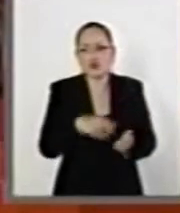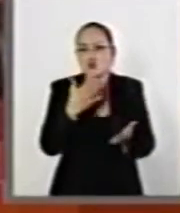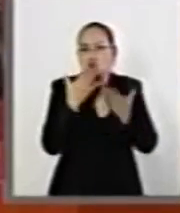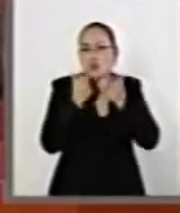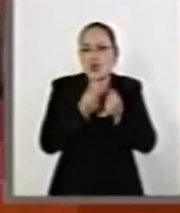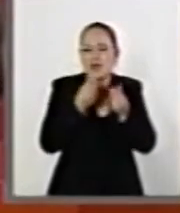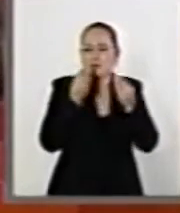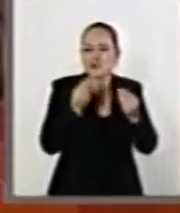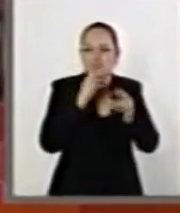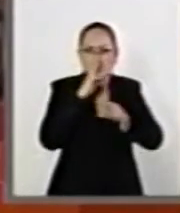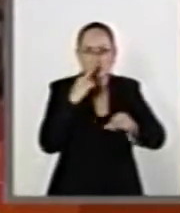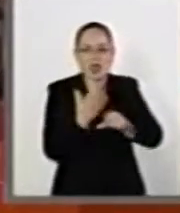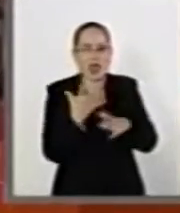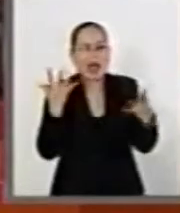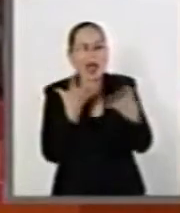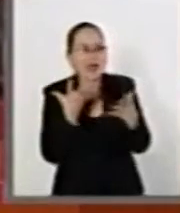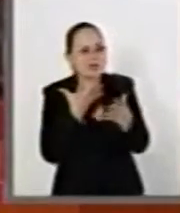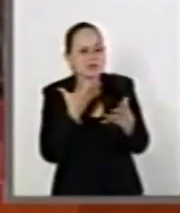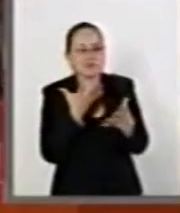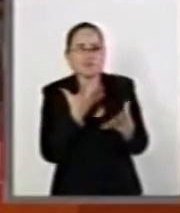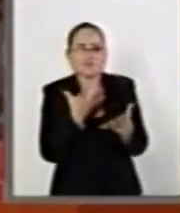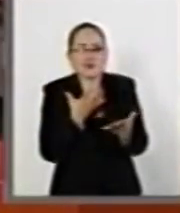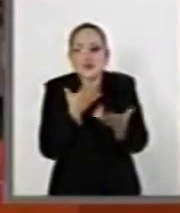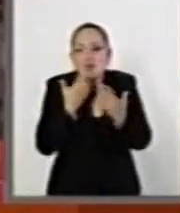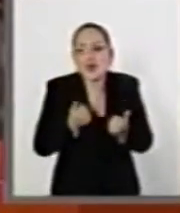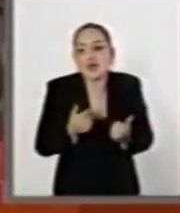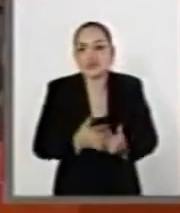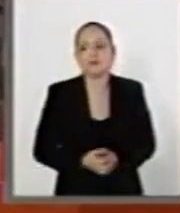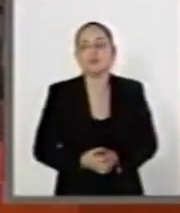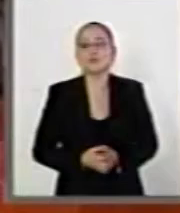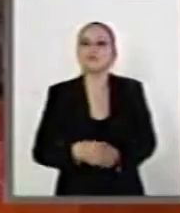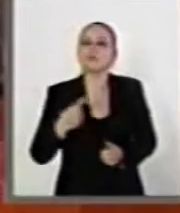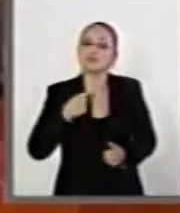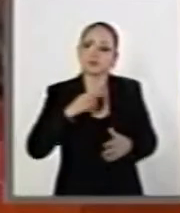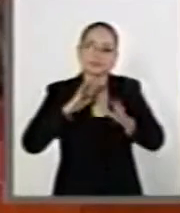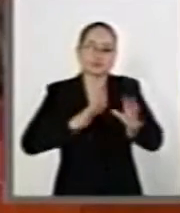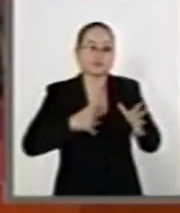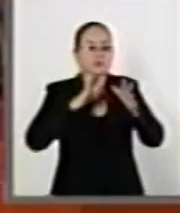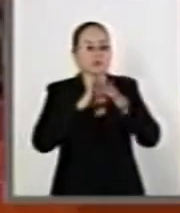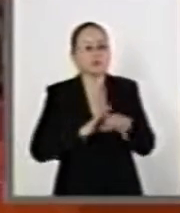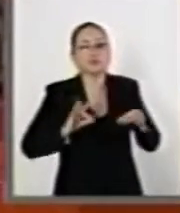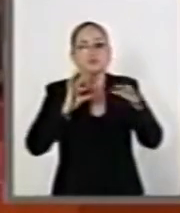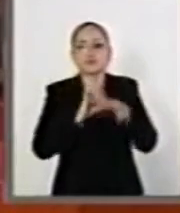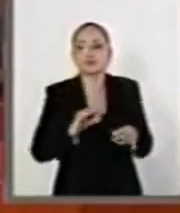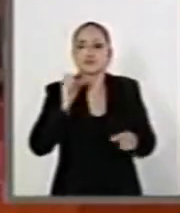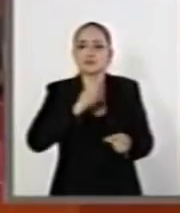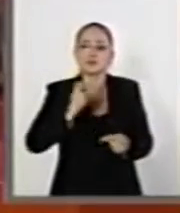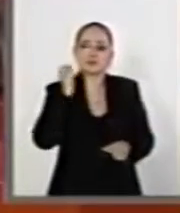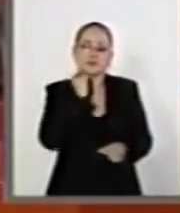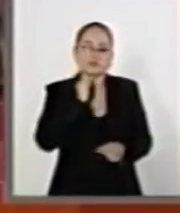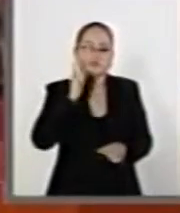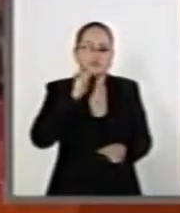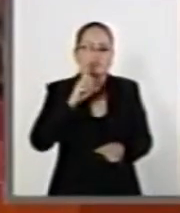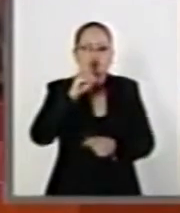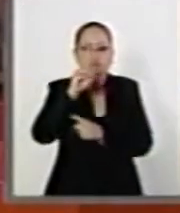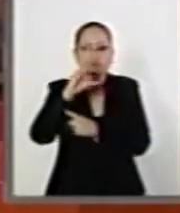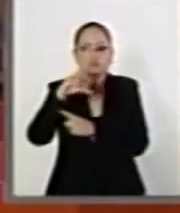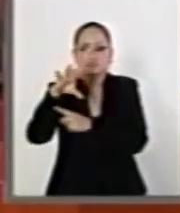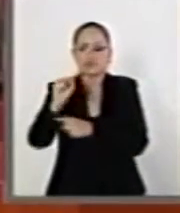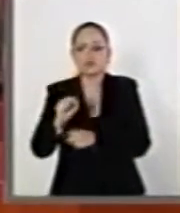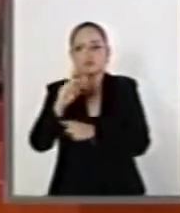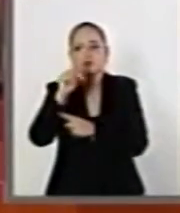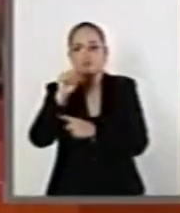tarea que hacer. Ya mencionaba también la senadora Dolores Padierna, de las